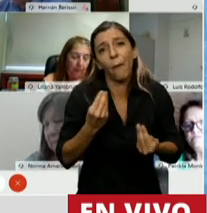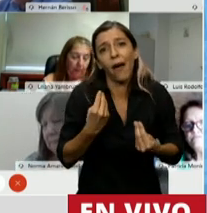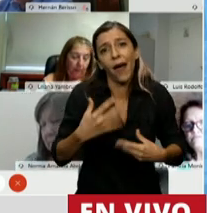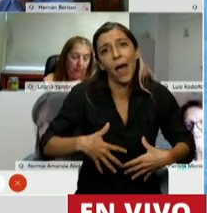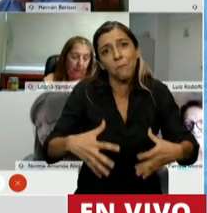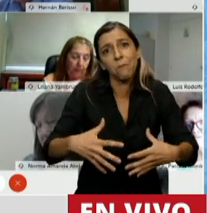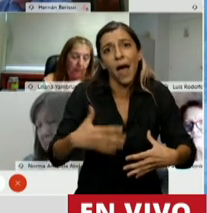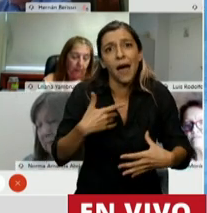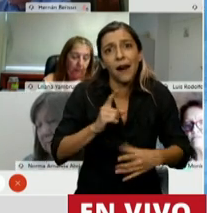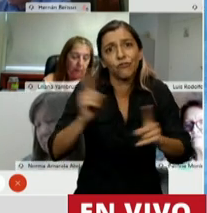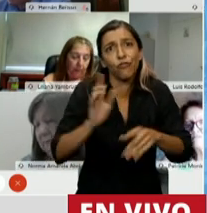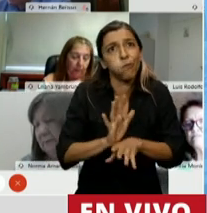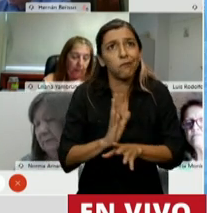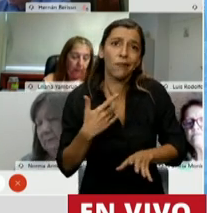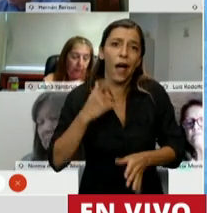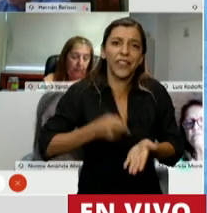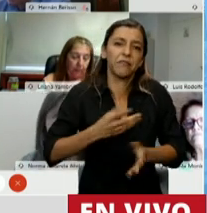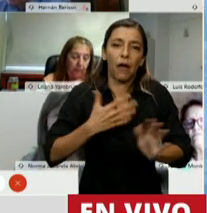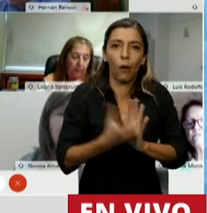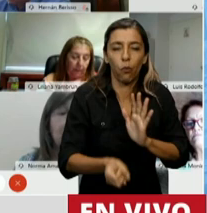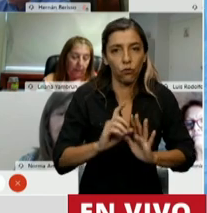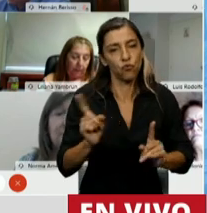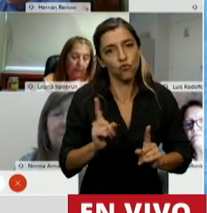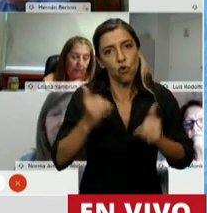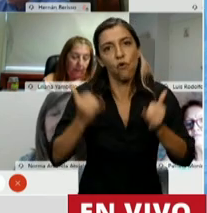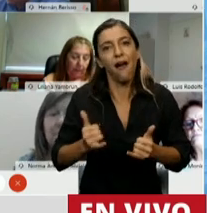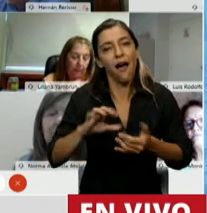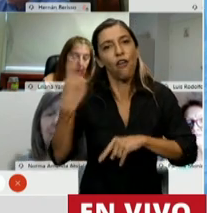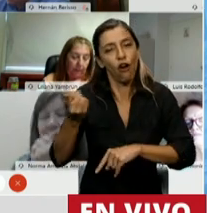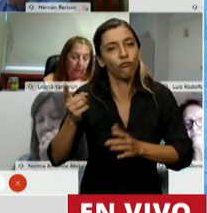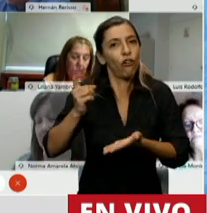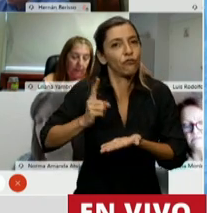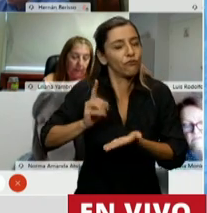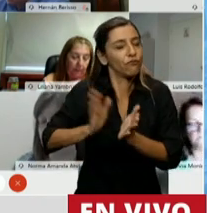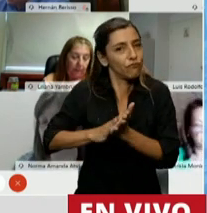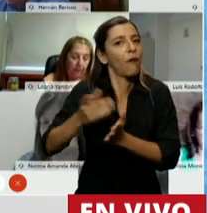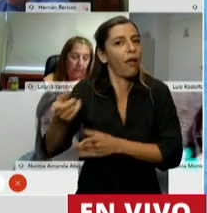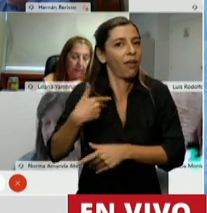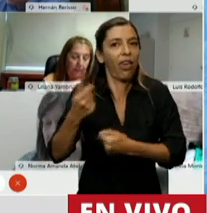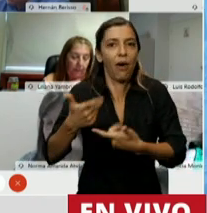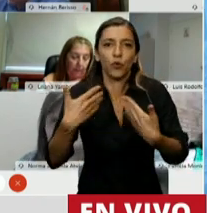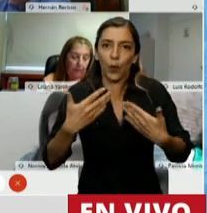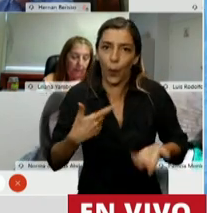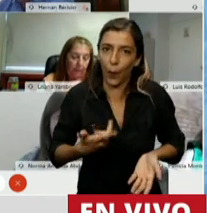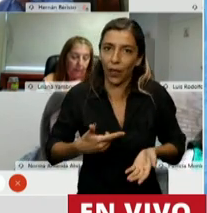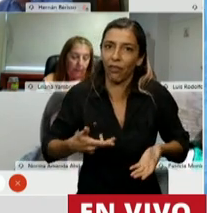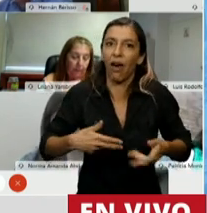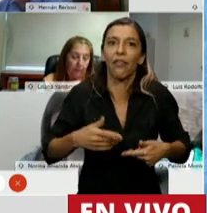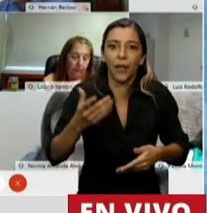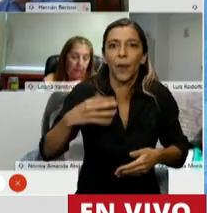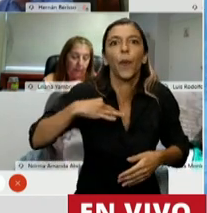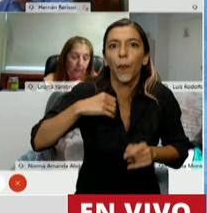Existen alternativas efectivas que respetan el derecho a nacer que poseen los seres concebidos. Pero el aborto no es, ni